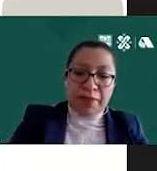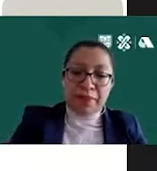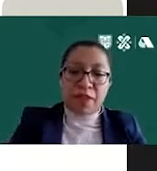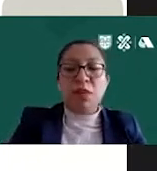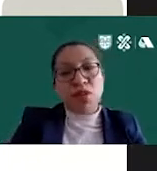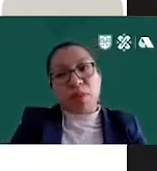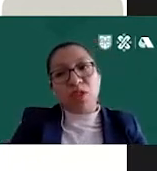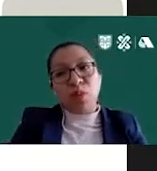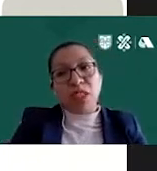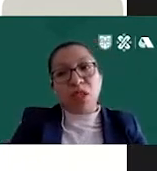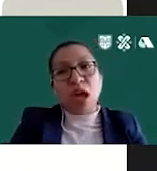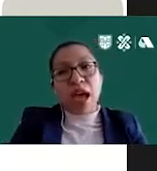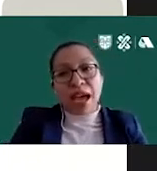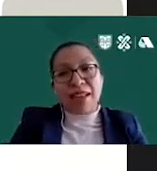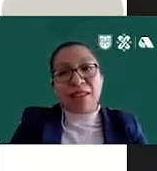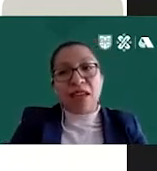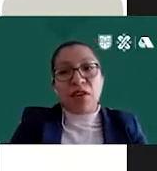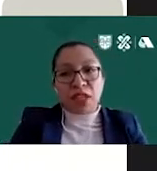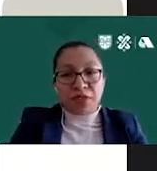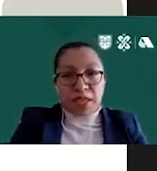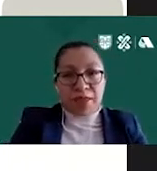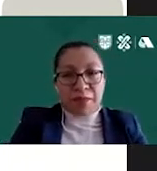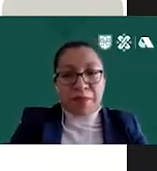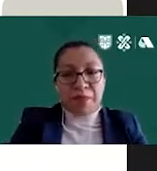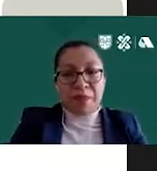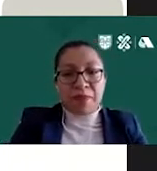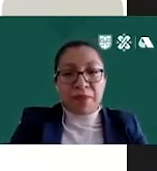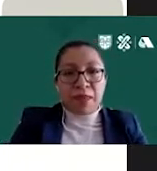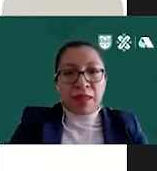privada. Y buscar, por supuesto, áreas de efectividad.